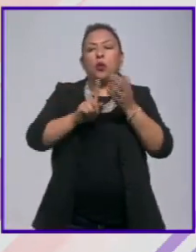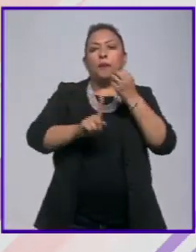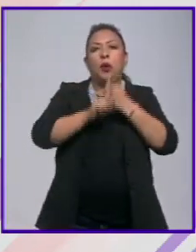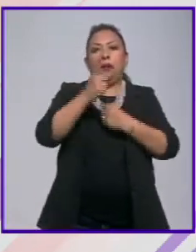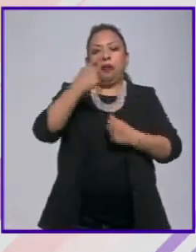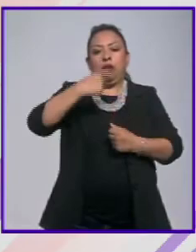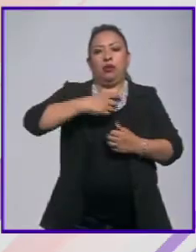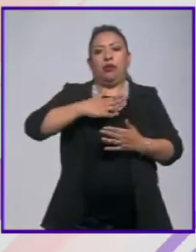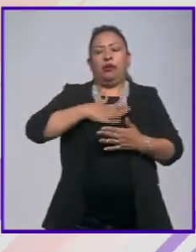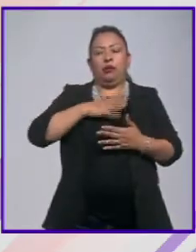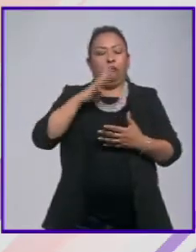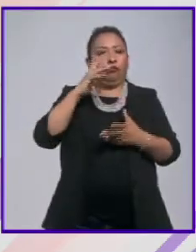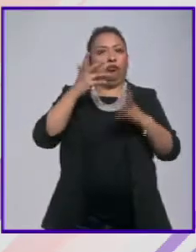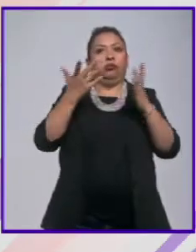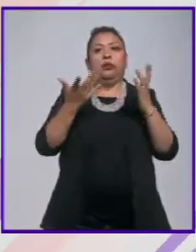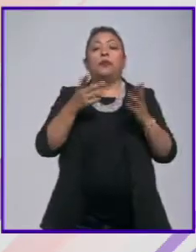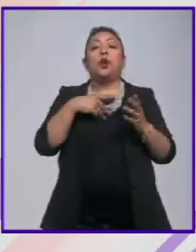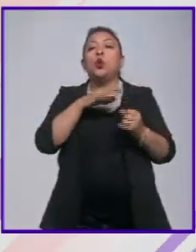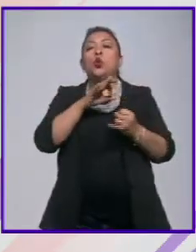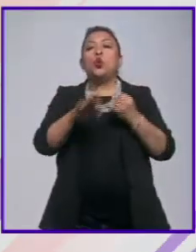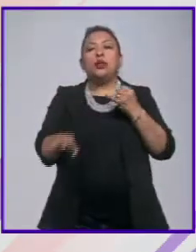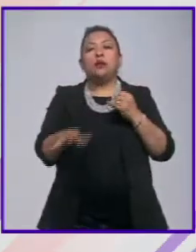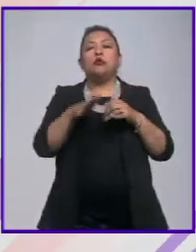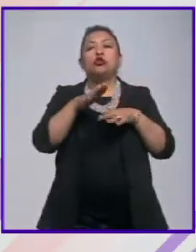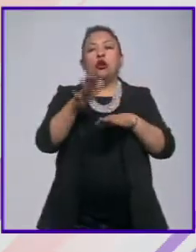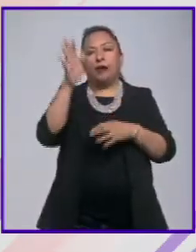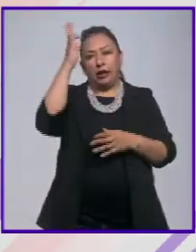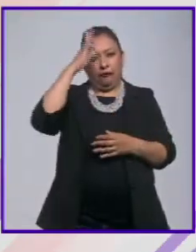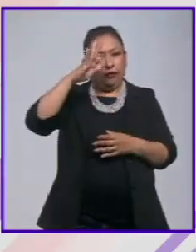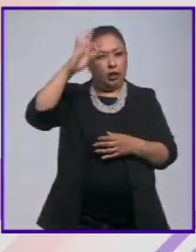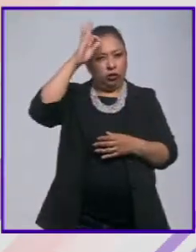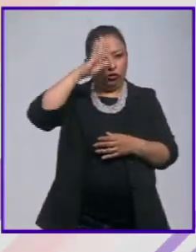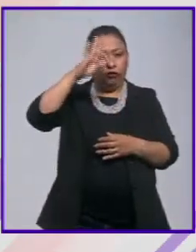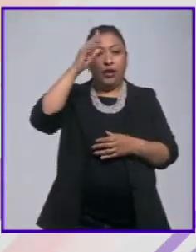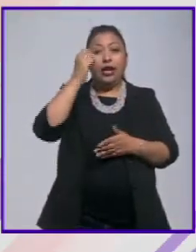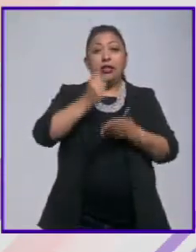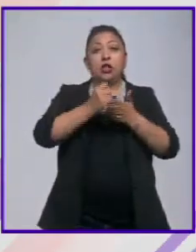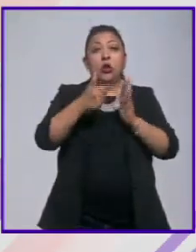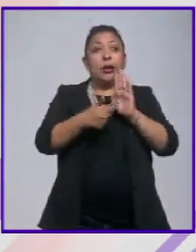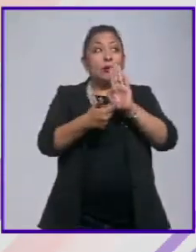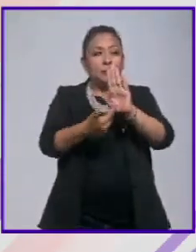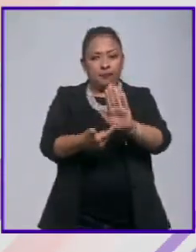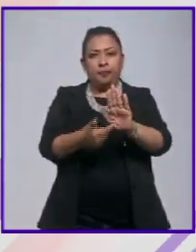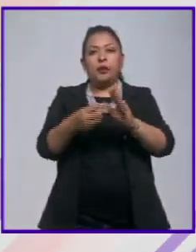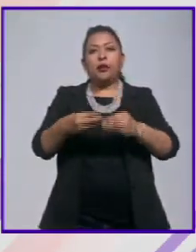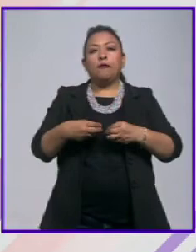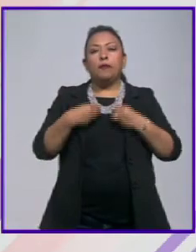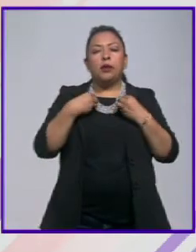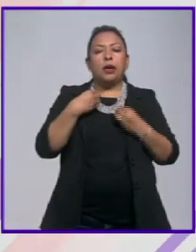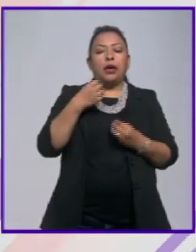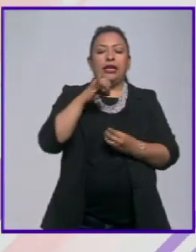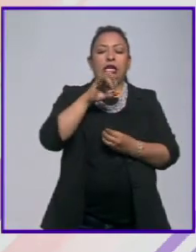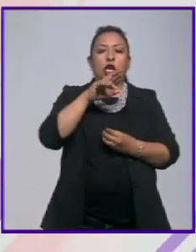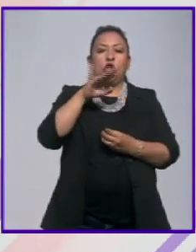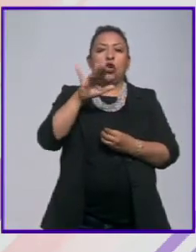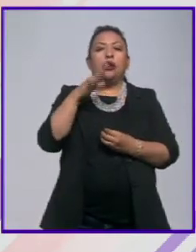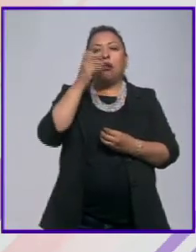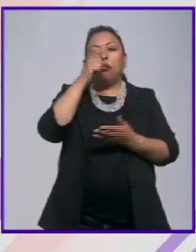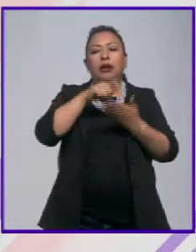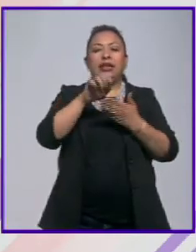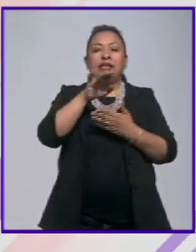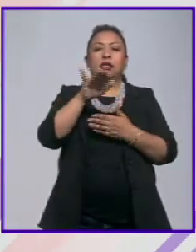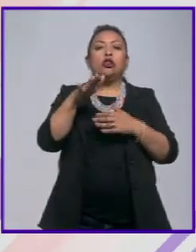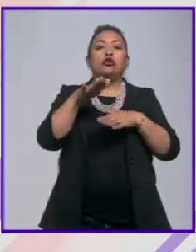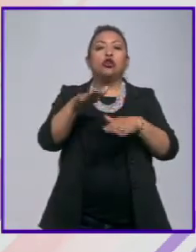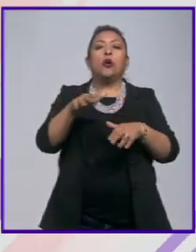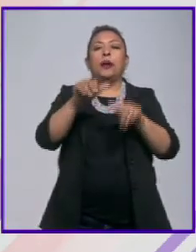identidad por último en el terreno de la filosofía la editorial presenta vida irónica un ensayo sobre el arte